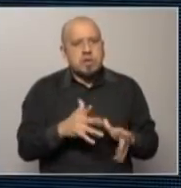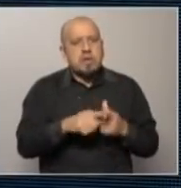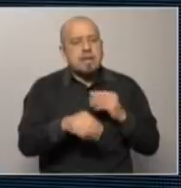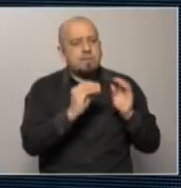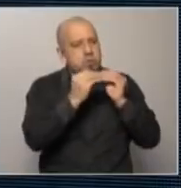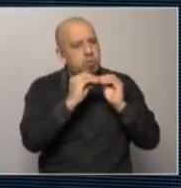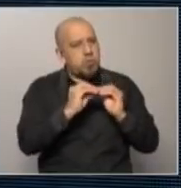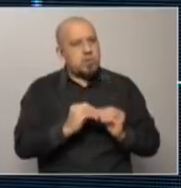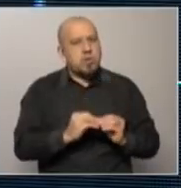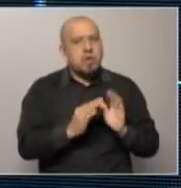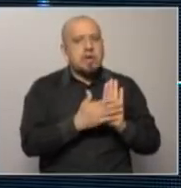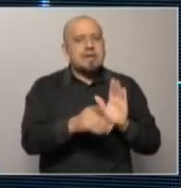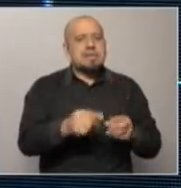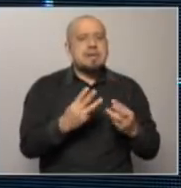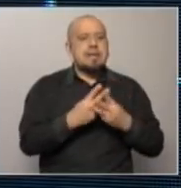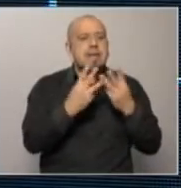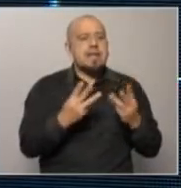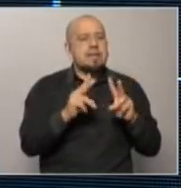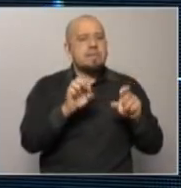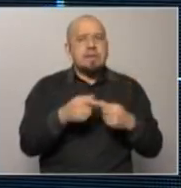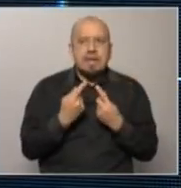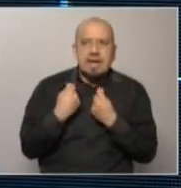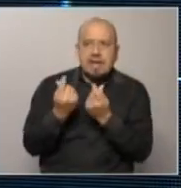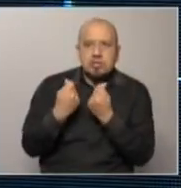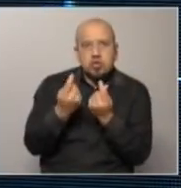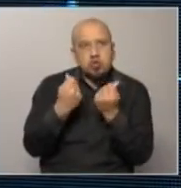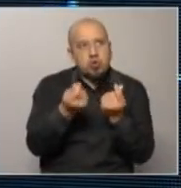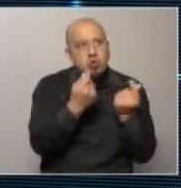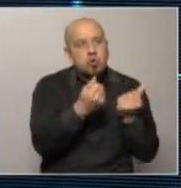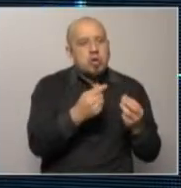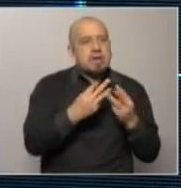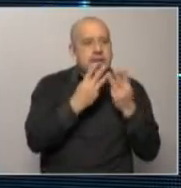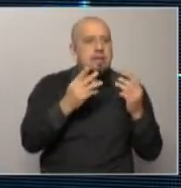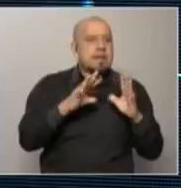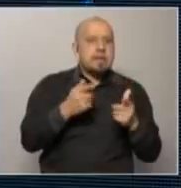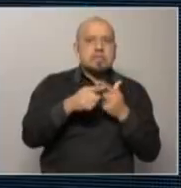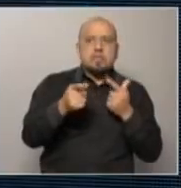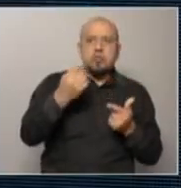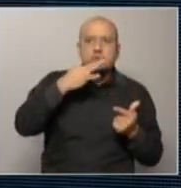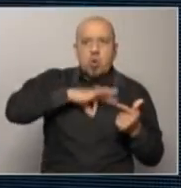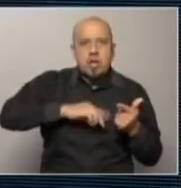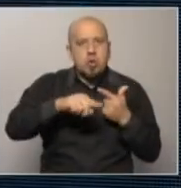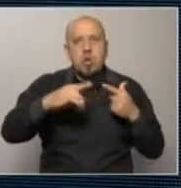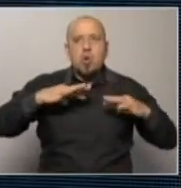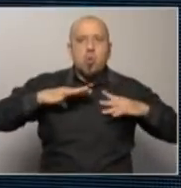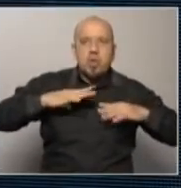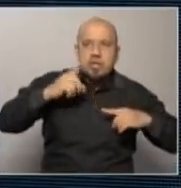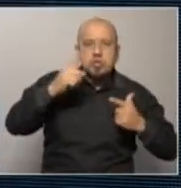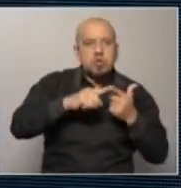es un presupuesto general de gastos que incluyen salarios, jubilaciones,